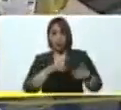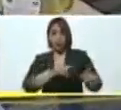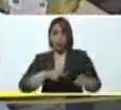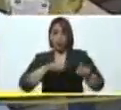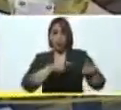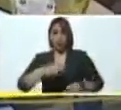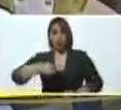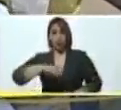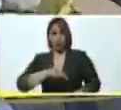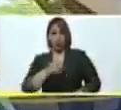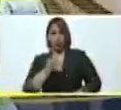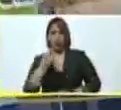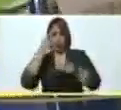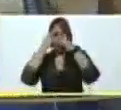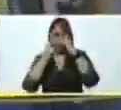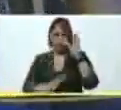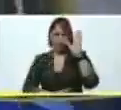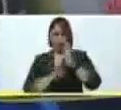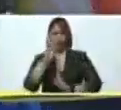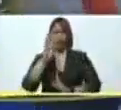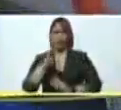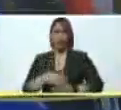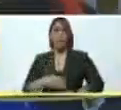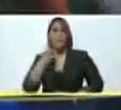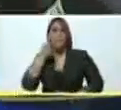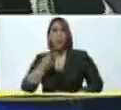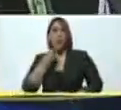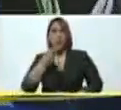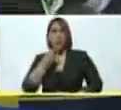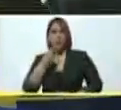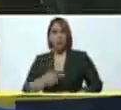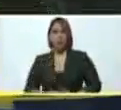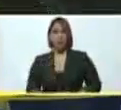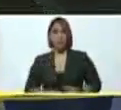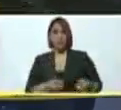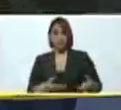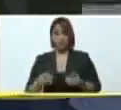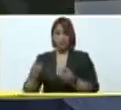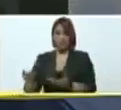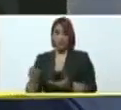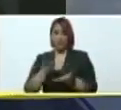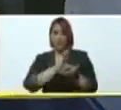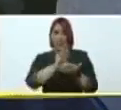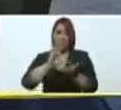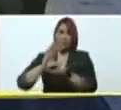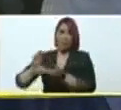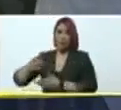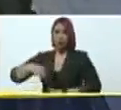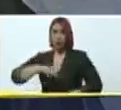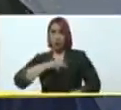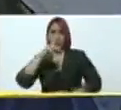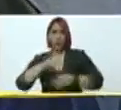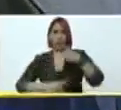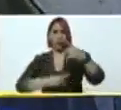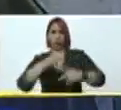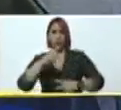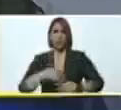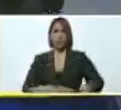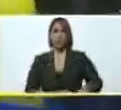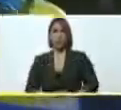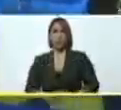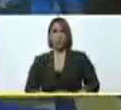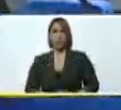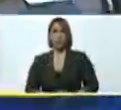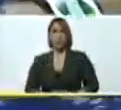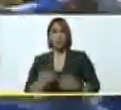estamos allí potenciando esta política que es entregarle el financiamiento a nuestros productores y productoras.